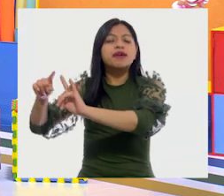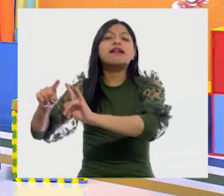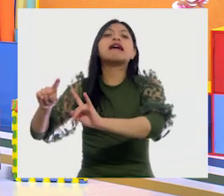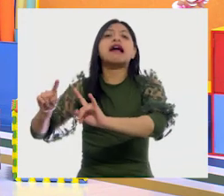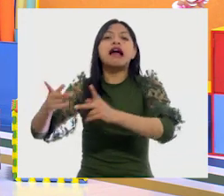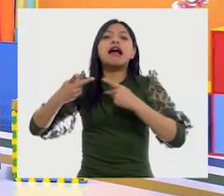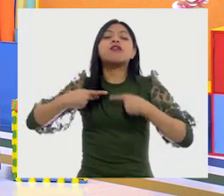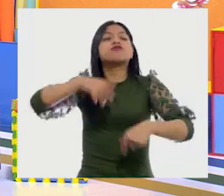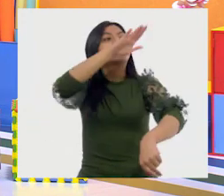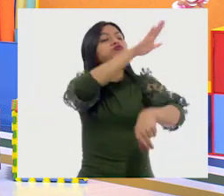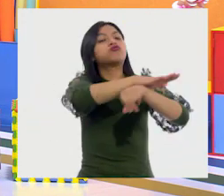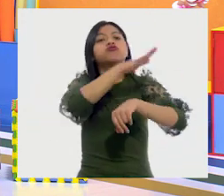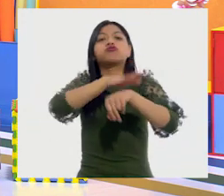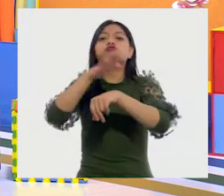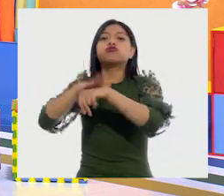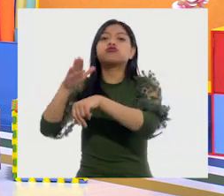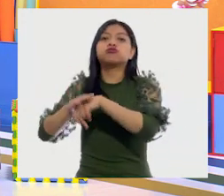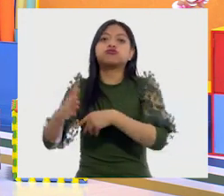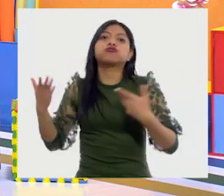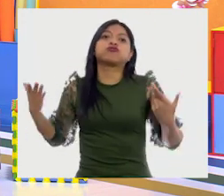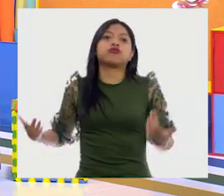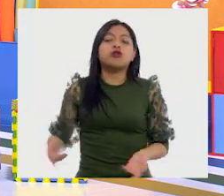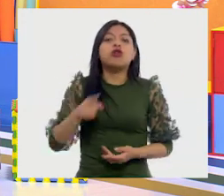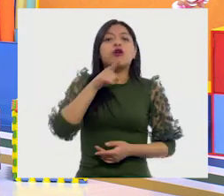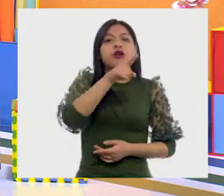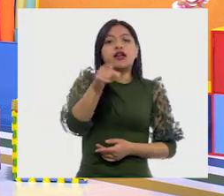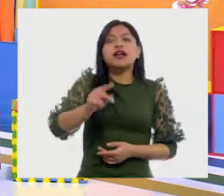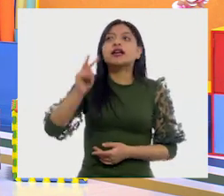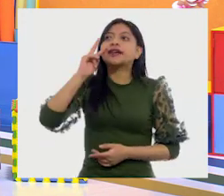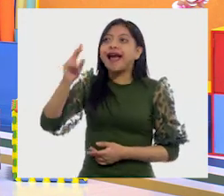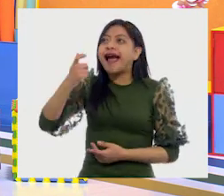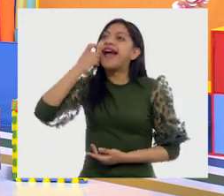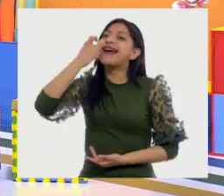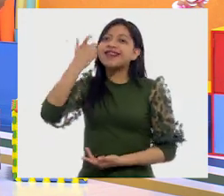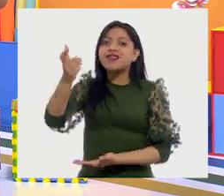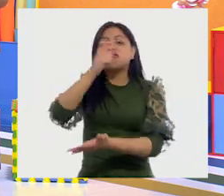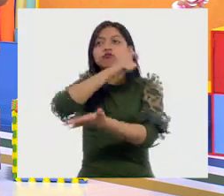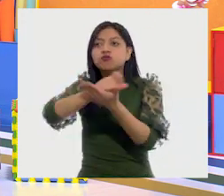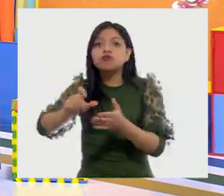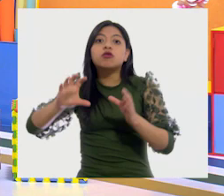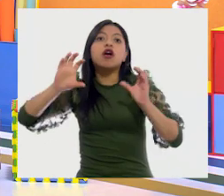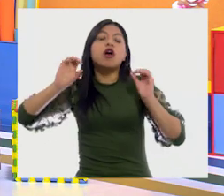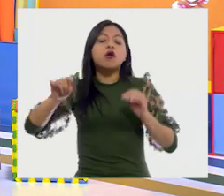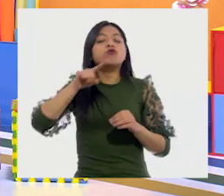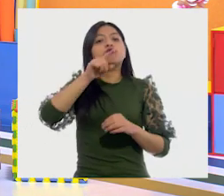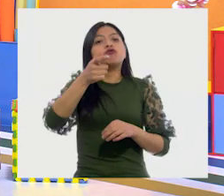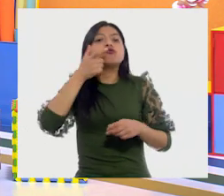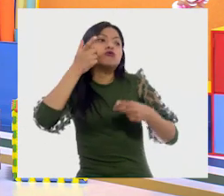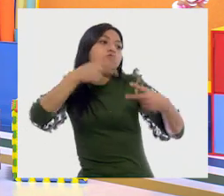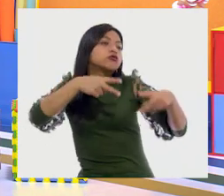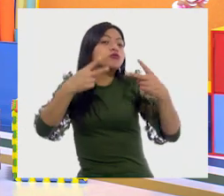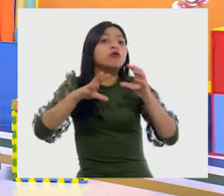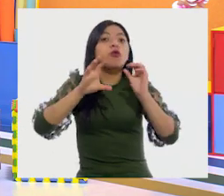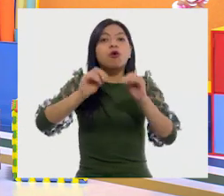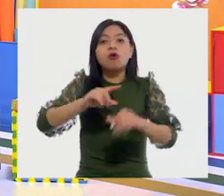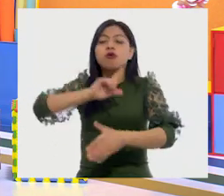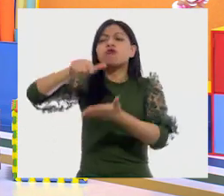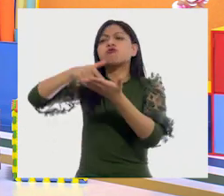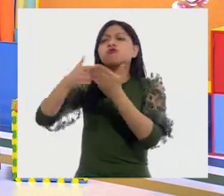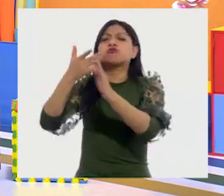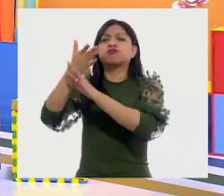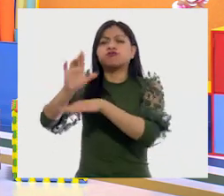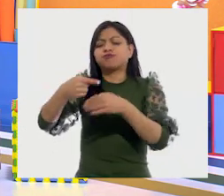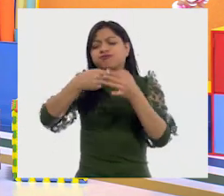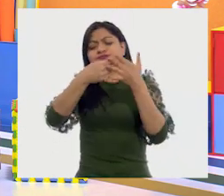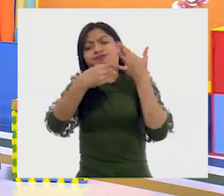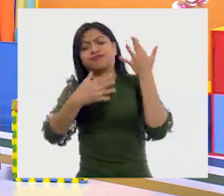las personas, a todos, que queremos comprar, que algo queremos... que se quiere vender, a dónde quieres asistir, etcétera, etcétera.